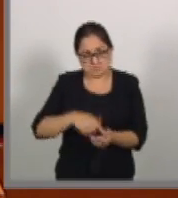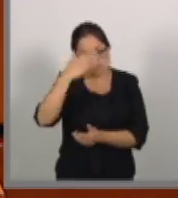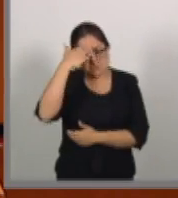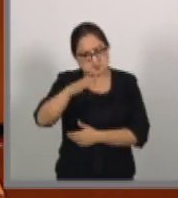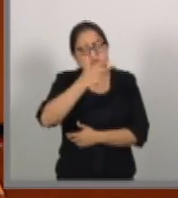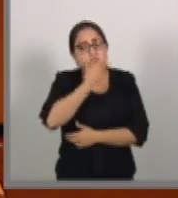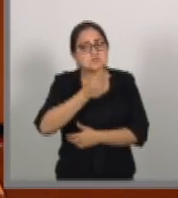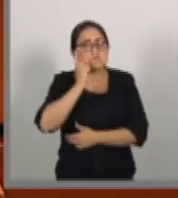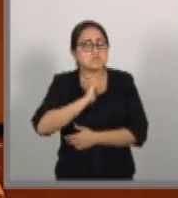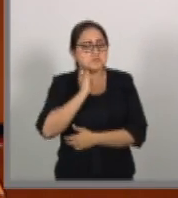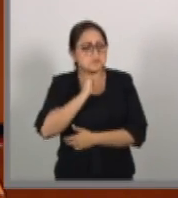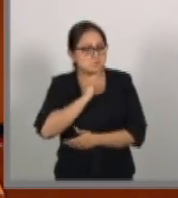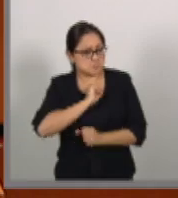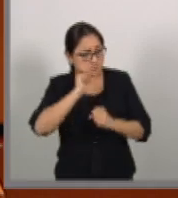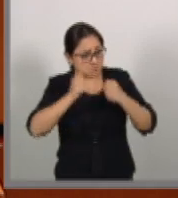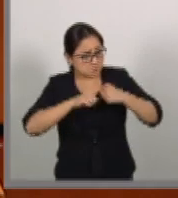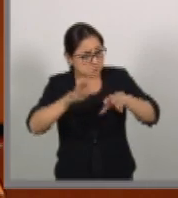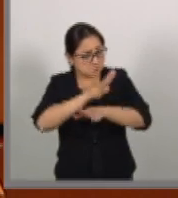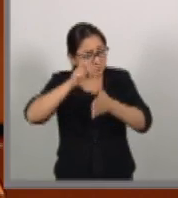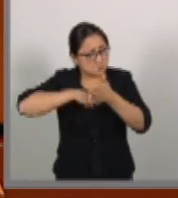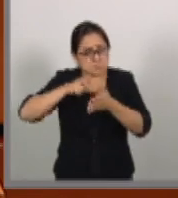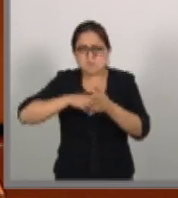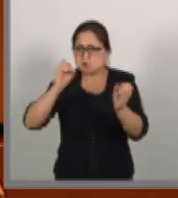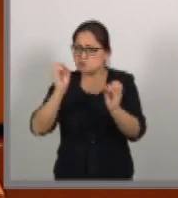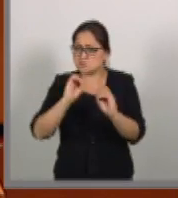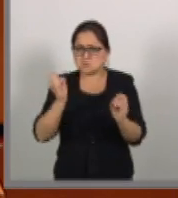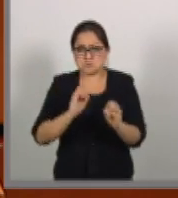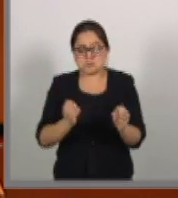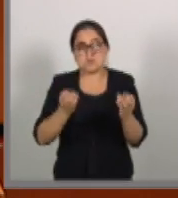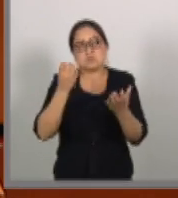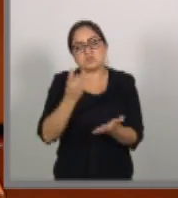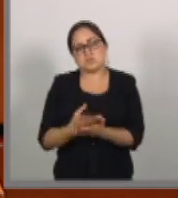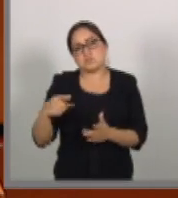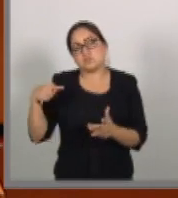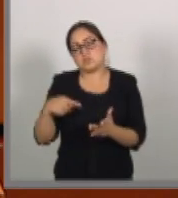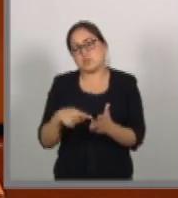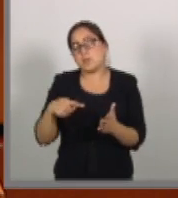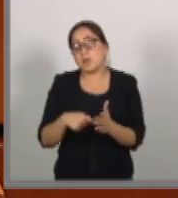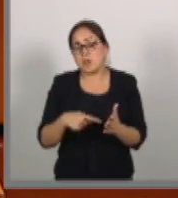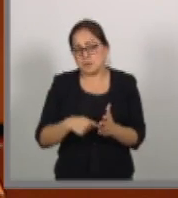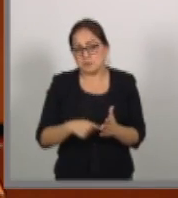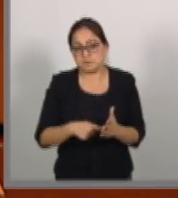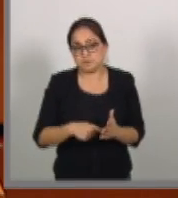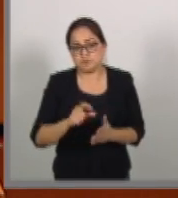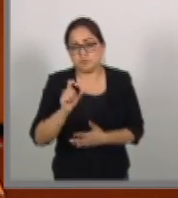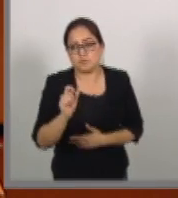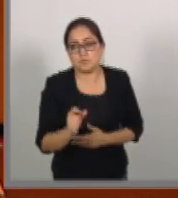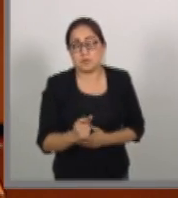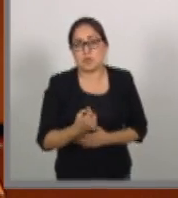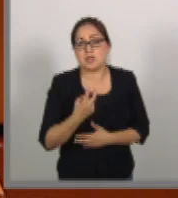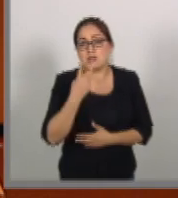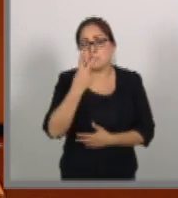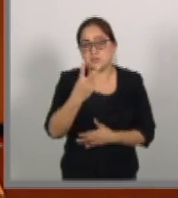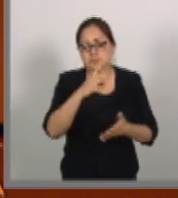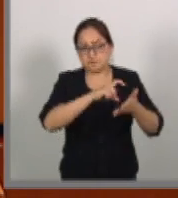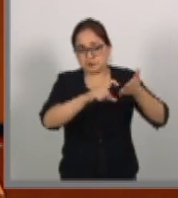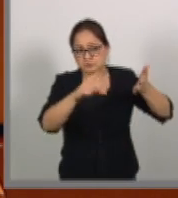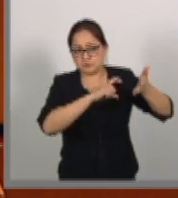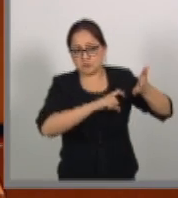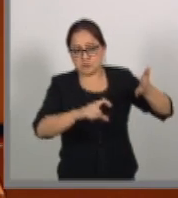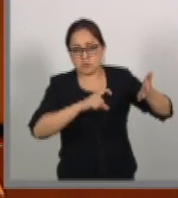senadores cambio alguno con la salvedad de que 22 disposiciones